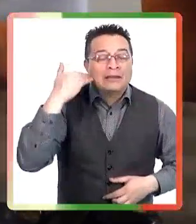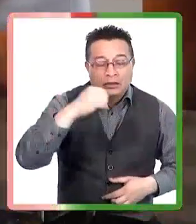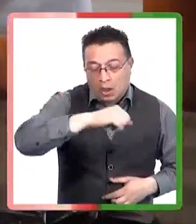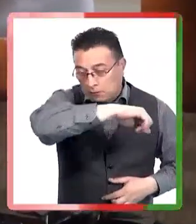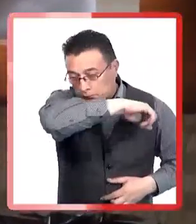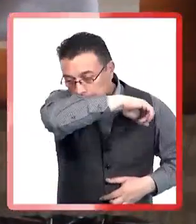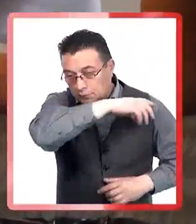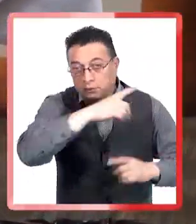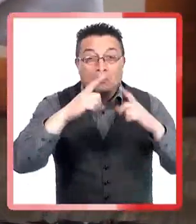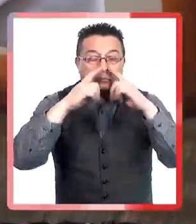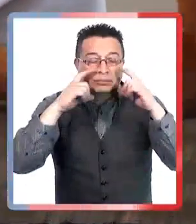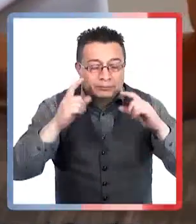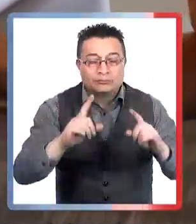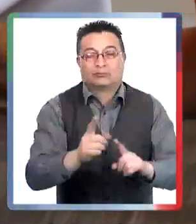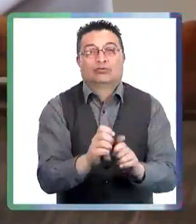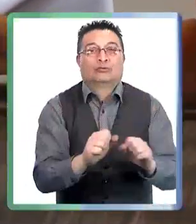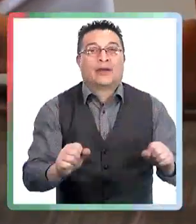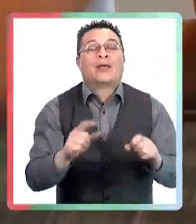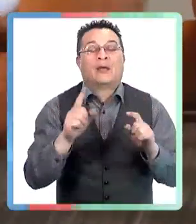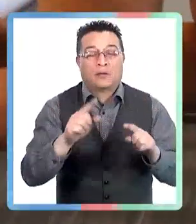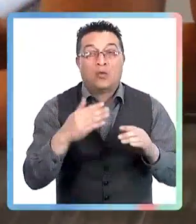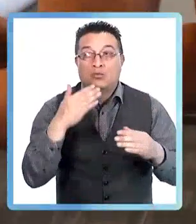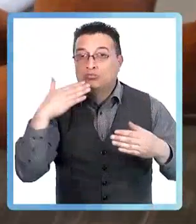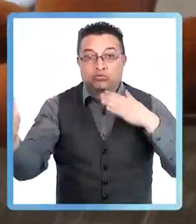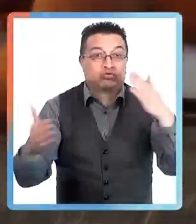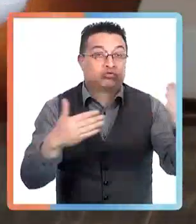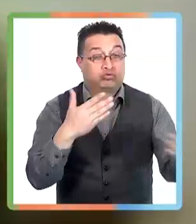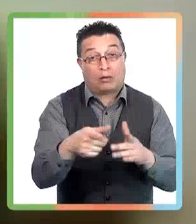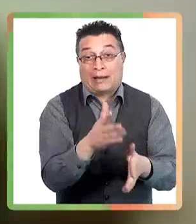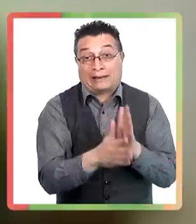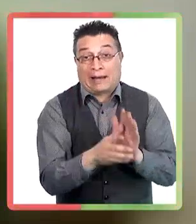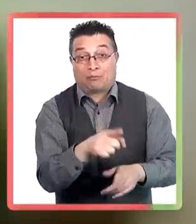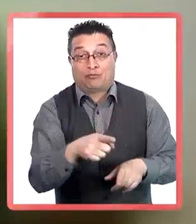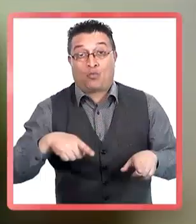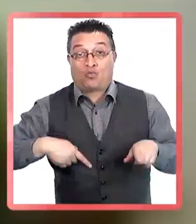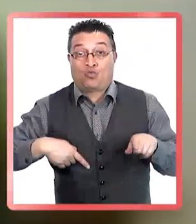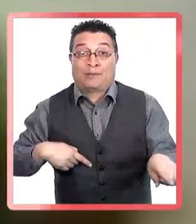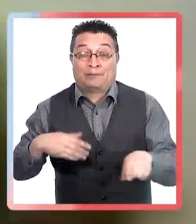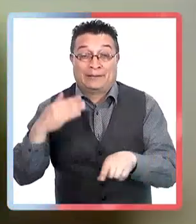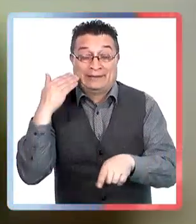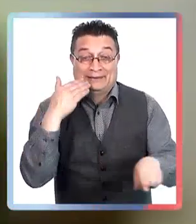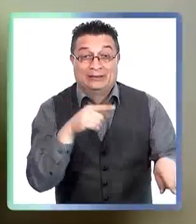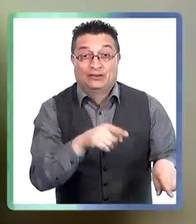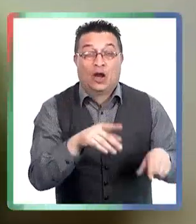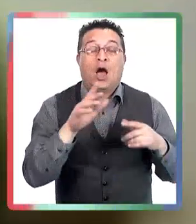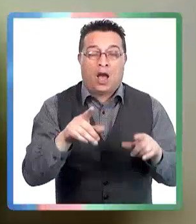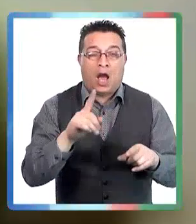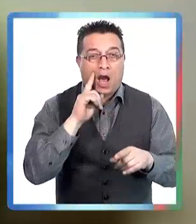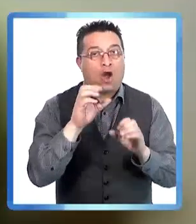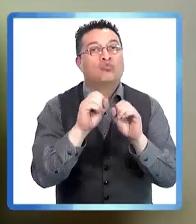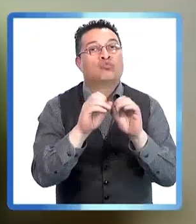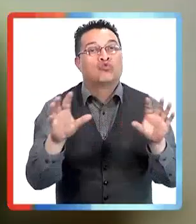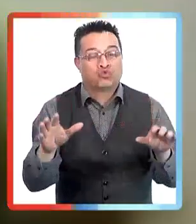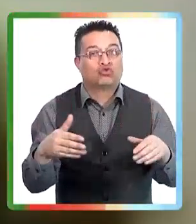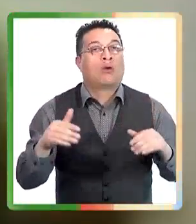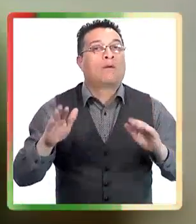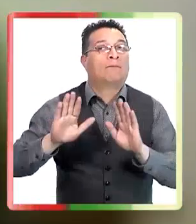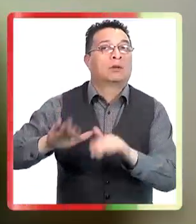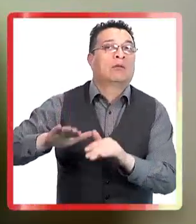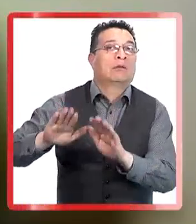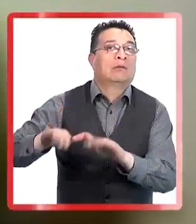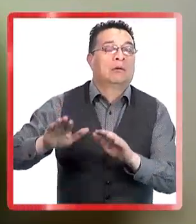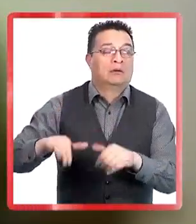rezagados no solo es por su salud individual, sino que yo siempre apelo además al rol social y comunitario de las vacunas. Tenemos además